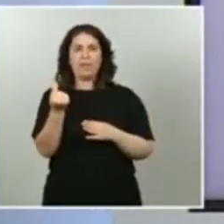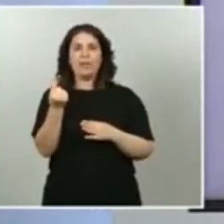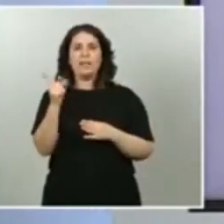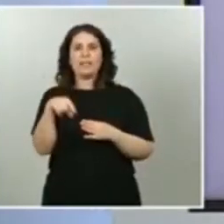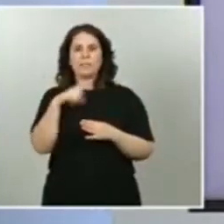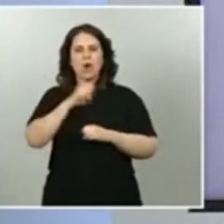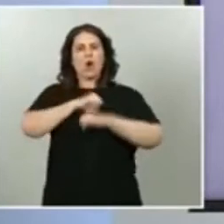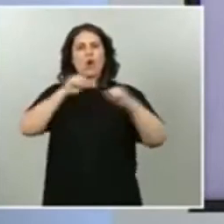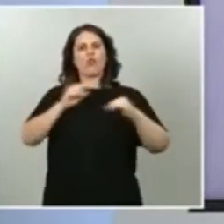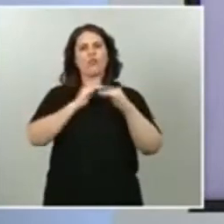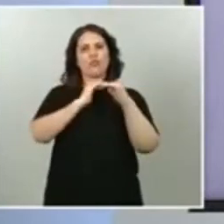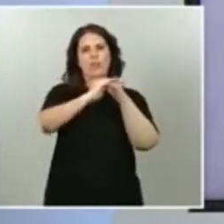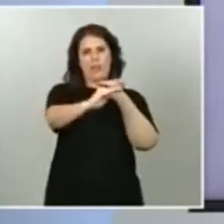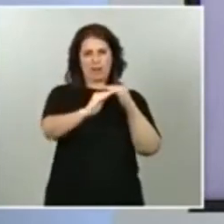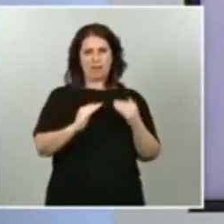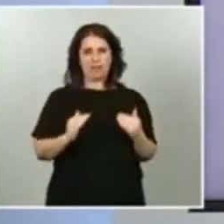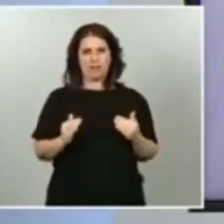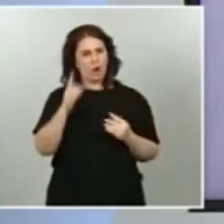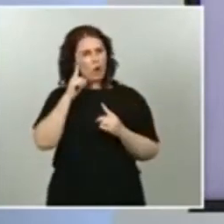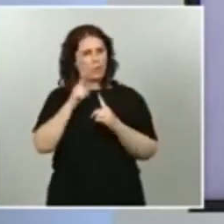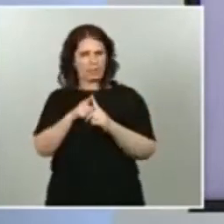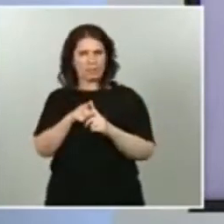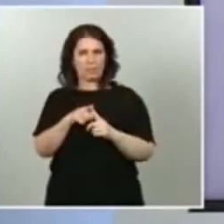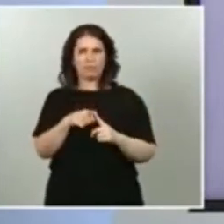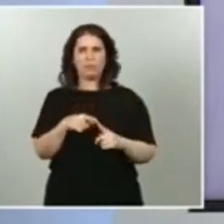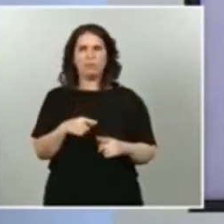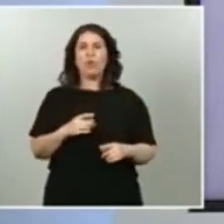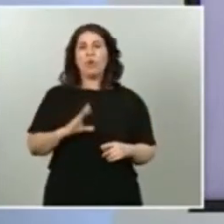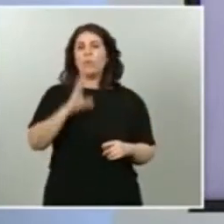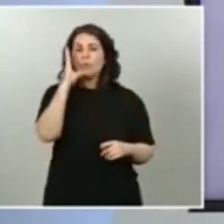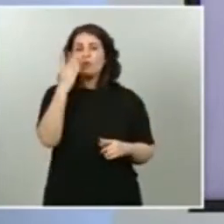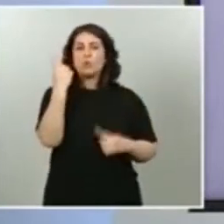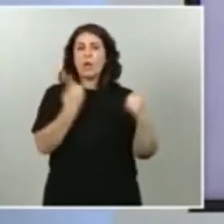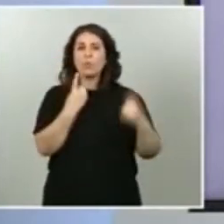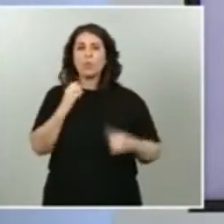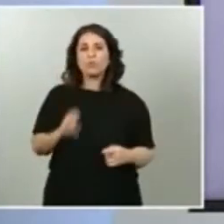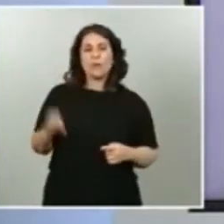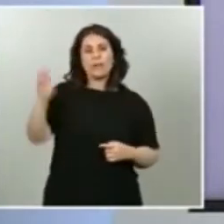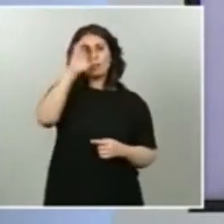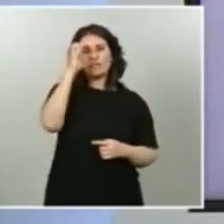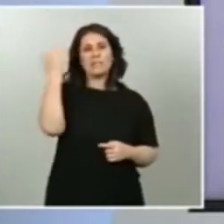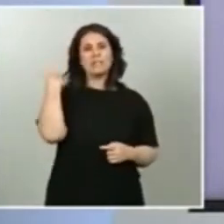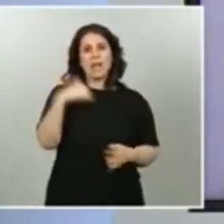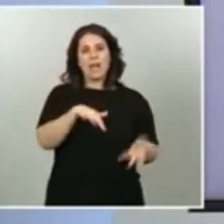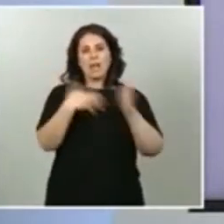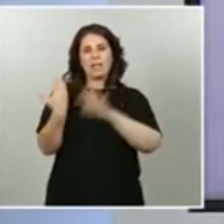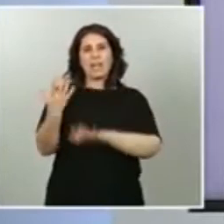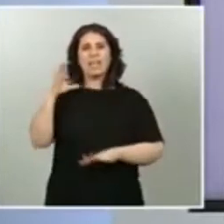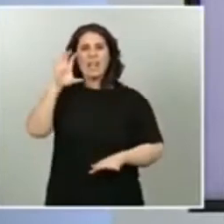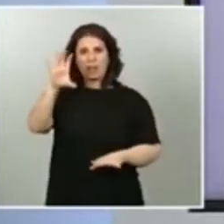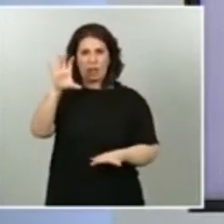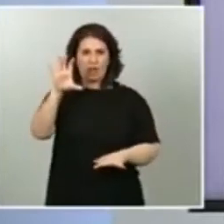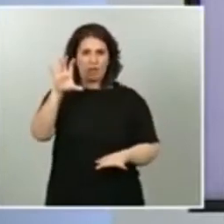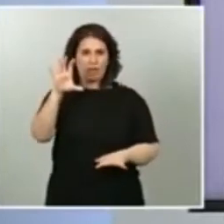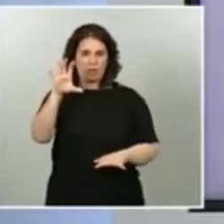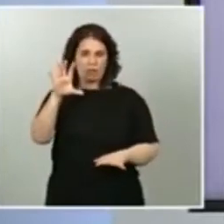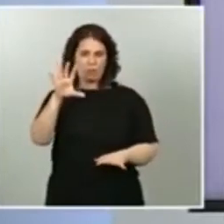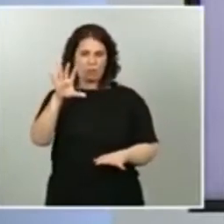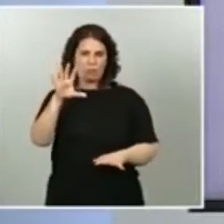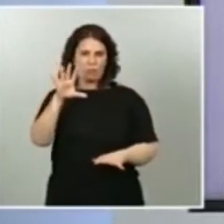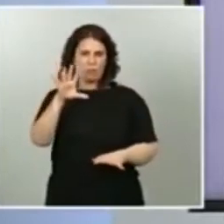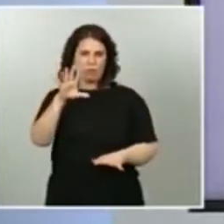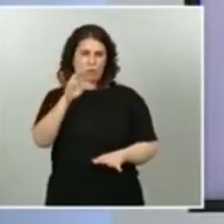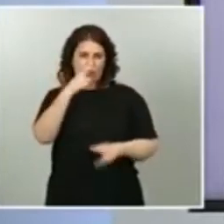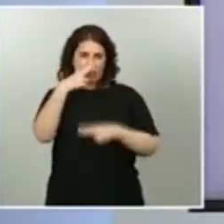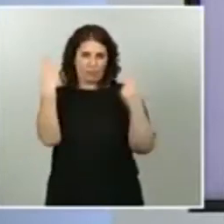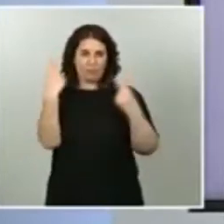Ese es el objetivo. Y en este sentido, pues hay países que han nacionalizado, hay países que han entrado a formar parte